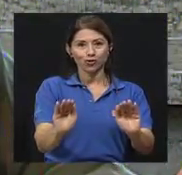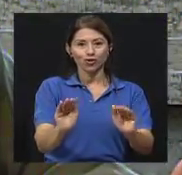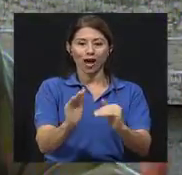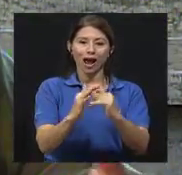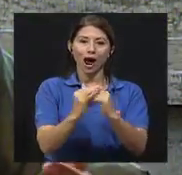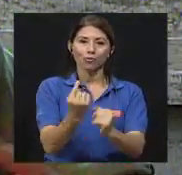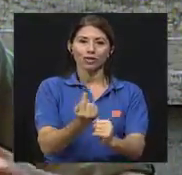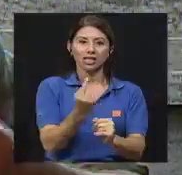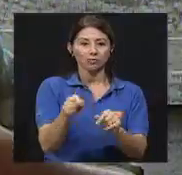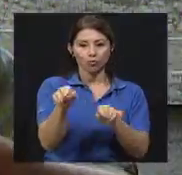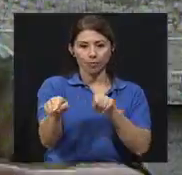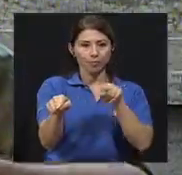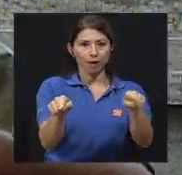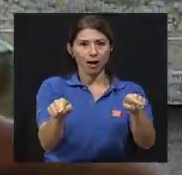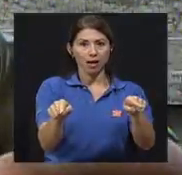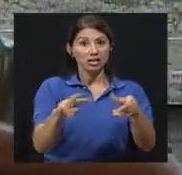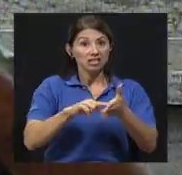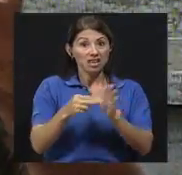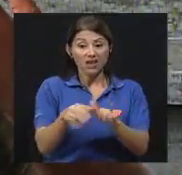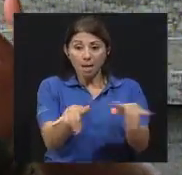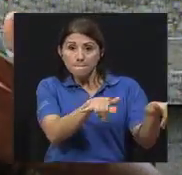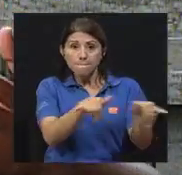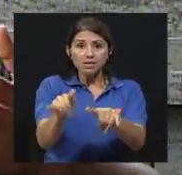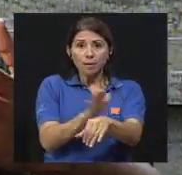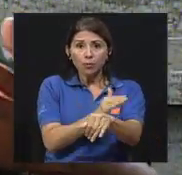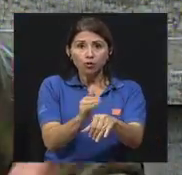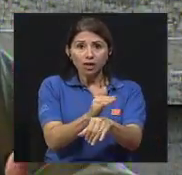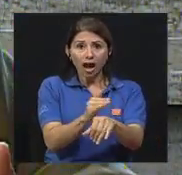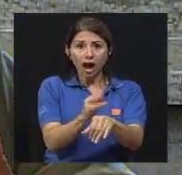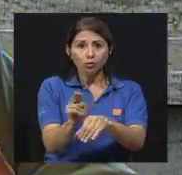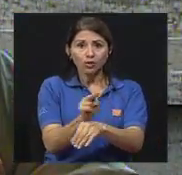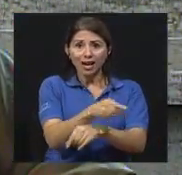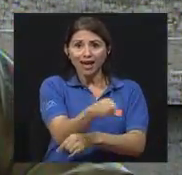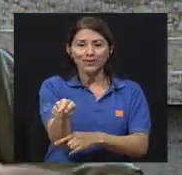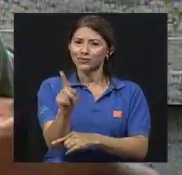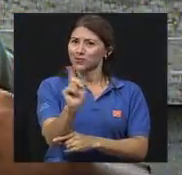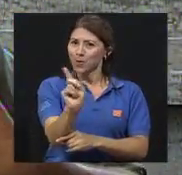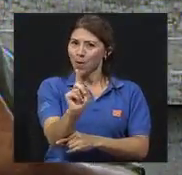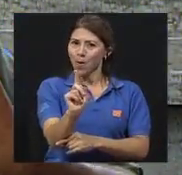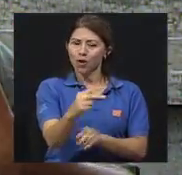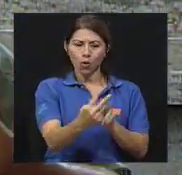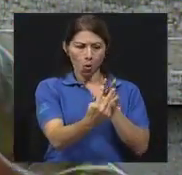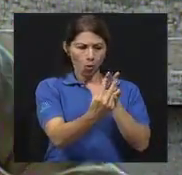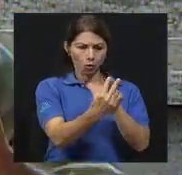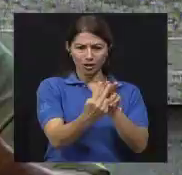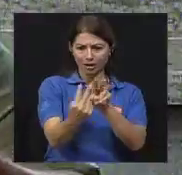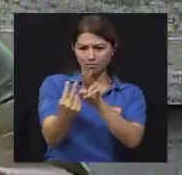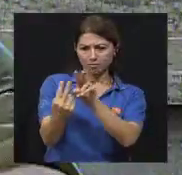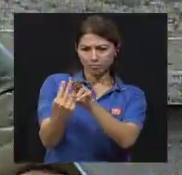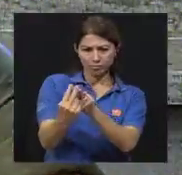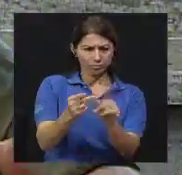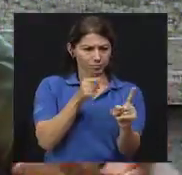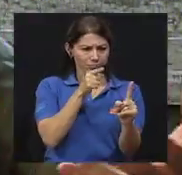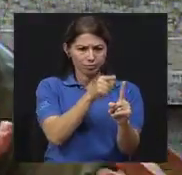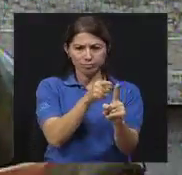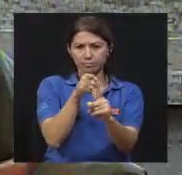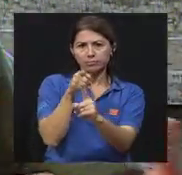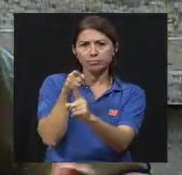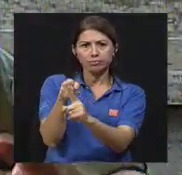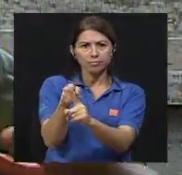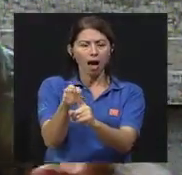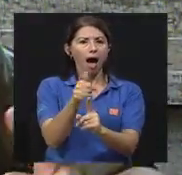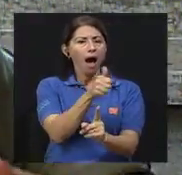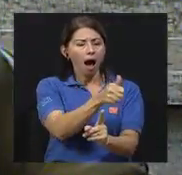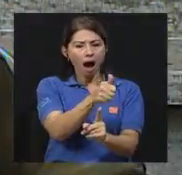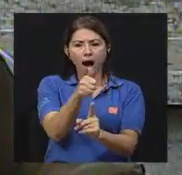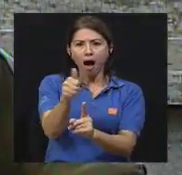con autismo. Y no es que por tener autismo vamos a usar determinada música. Es conocer quién es Juan, quién es María,